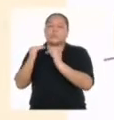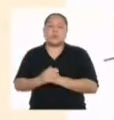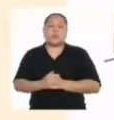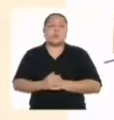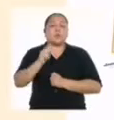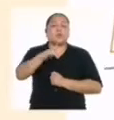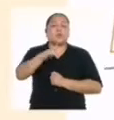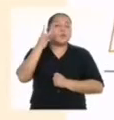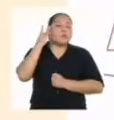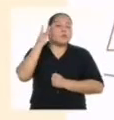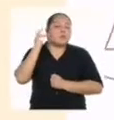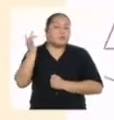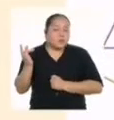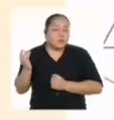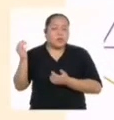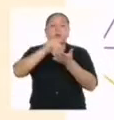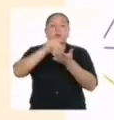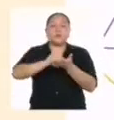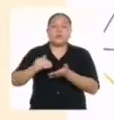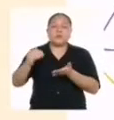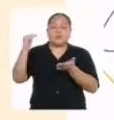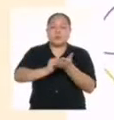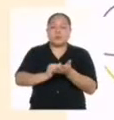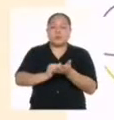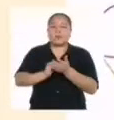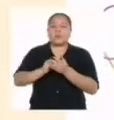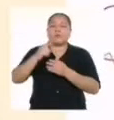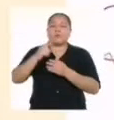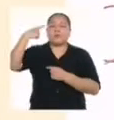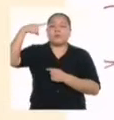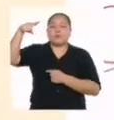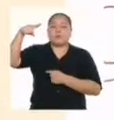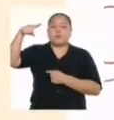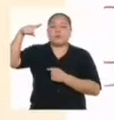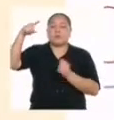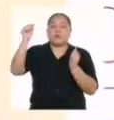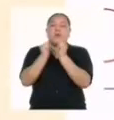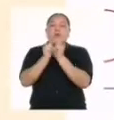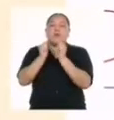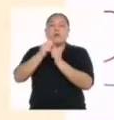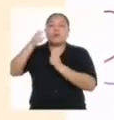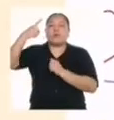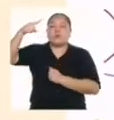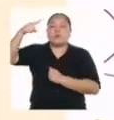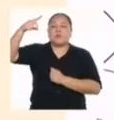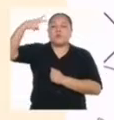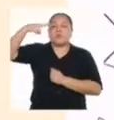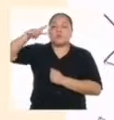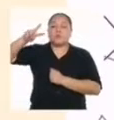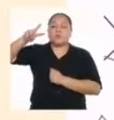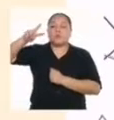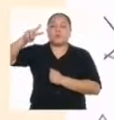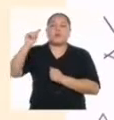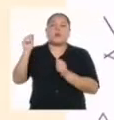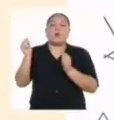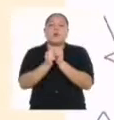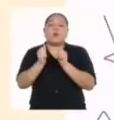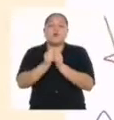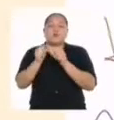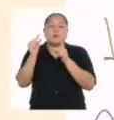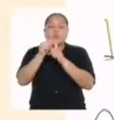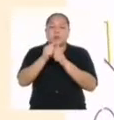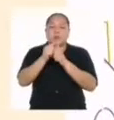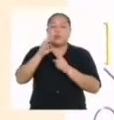Los sonidos que se repiten corresponden al verso 1 con el verso 2 en las palabras finales